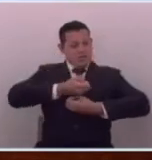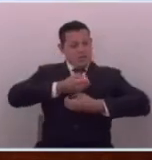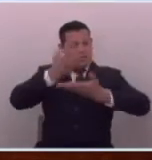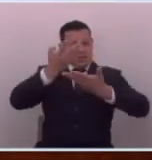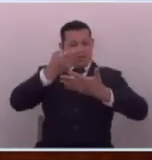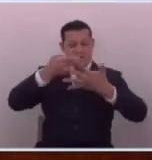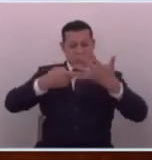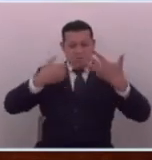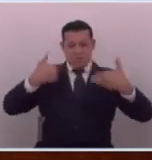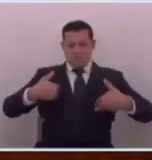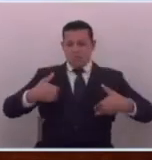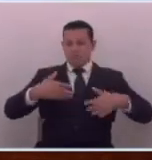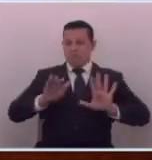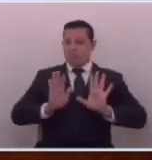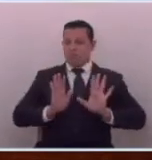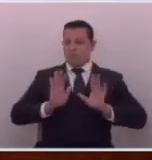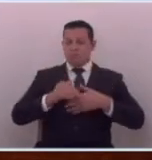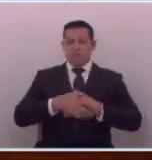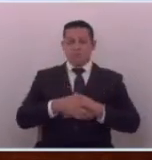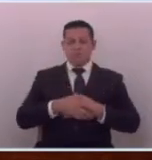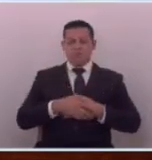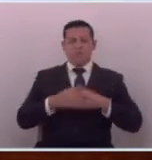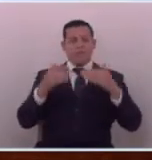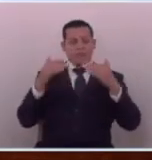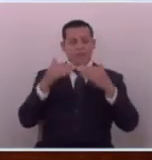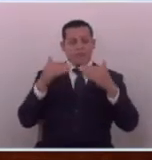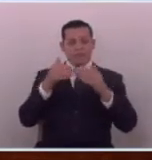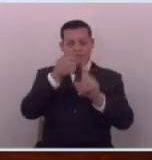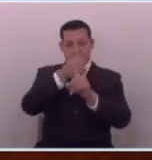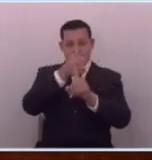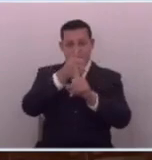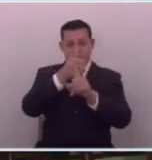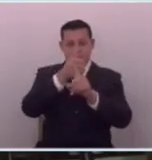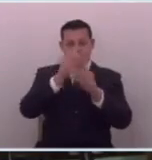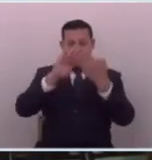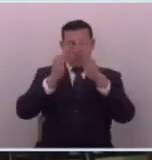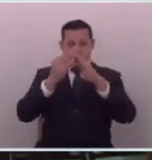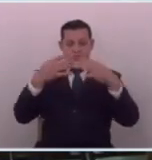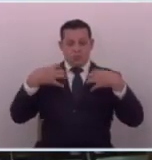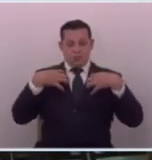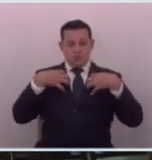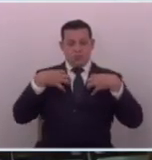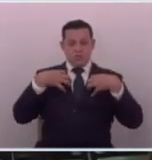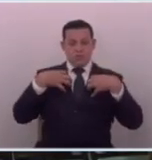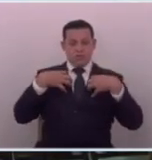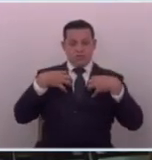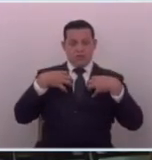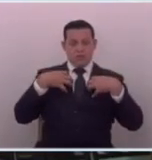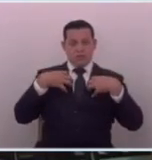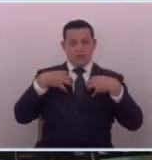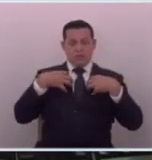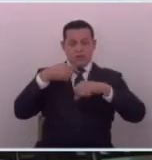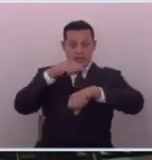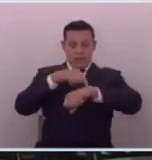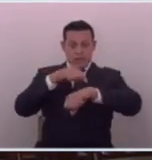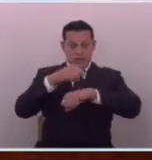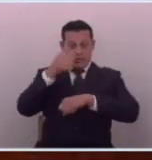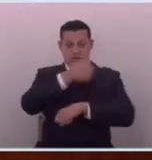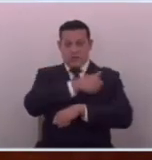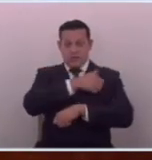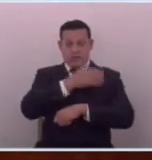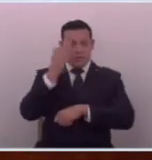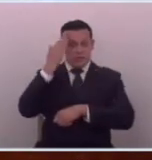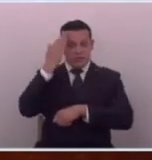humano así como también de cada ciudadano tiene que saber cuándo y respeta las